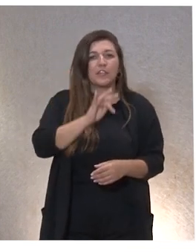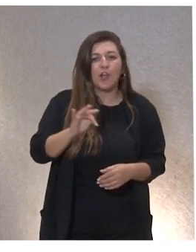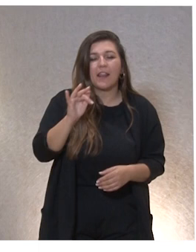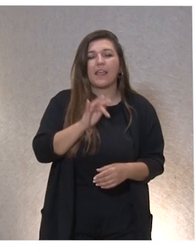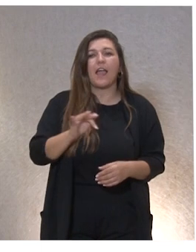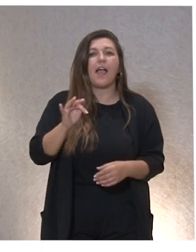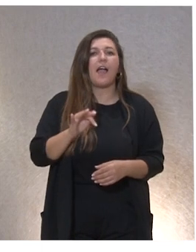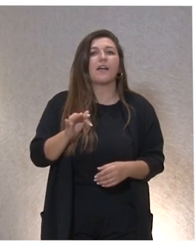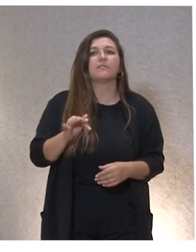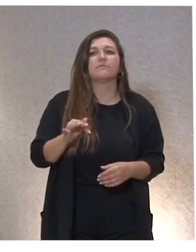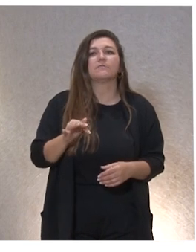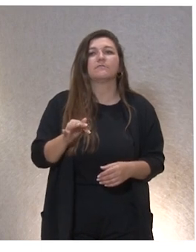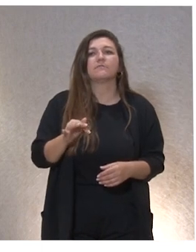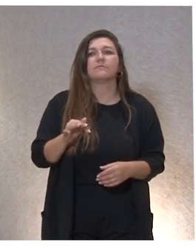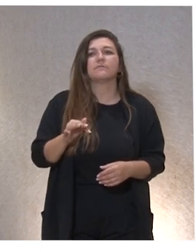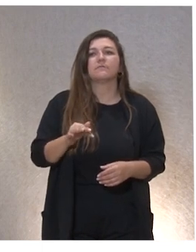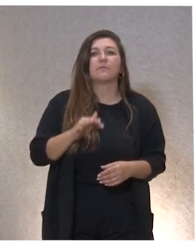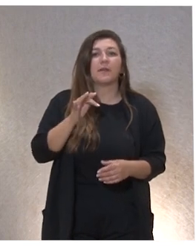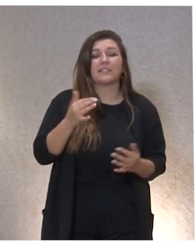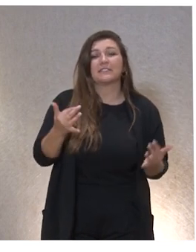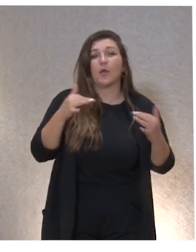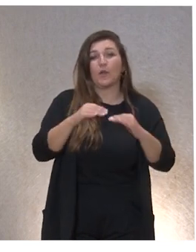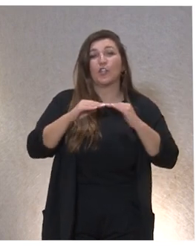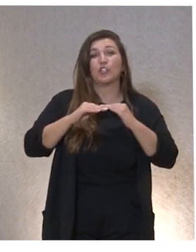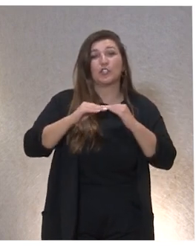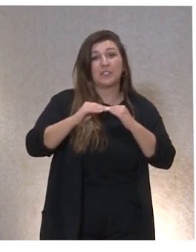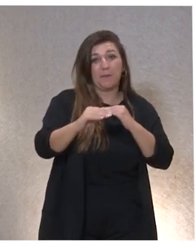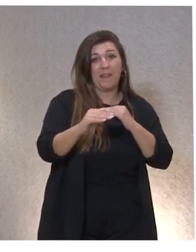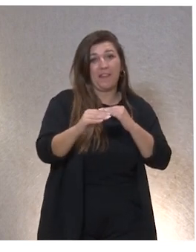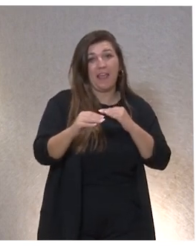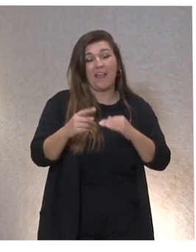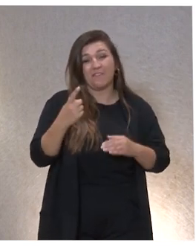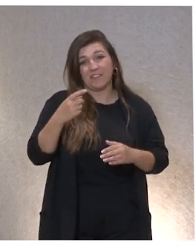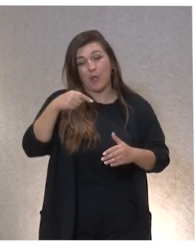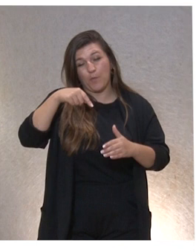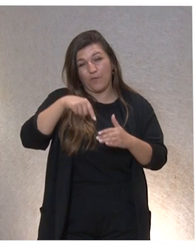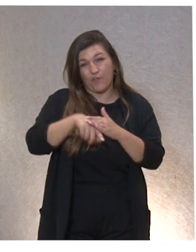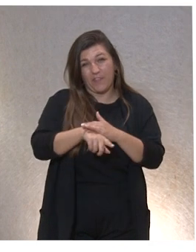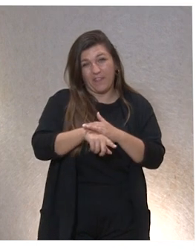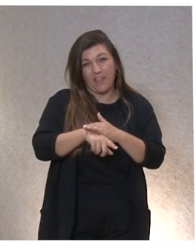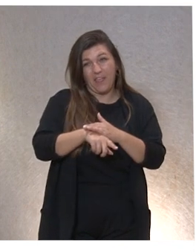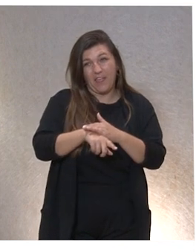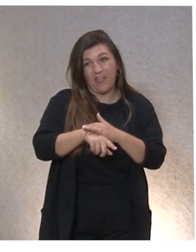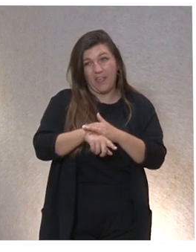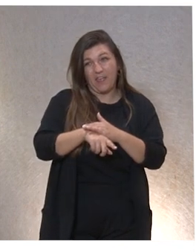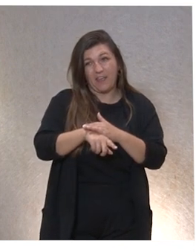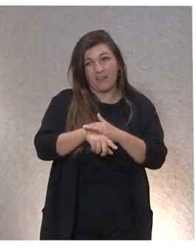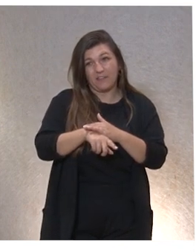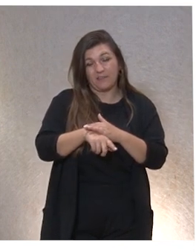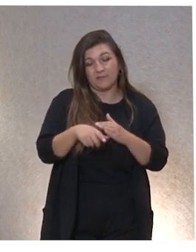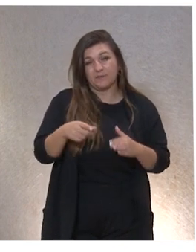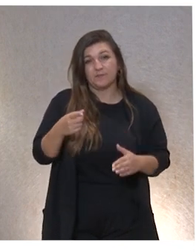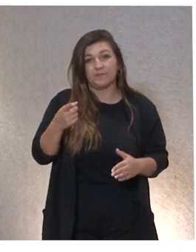también en el encuentro de sostenibilidad que fue un momento de profundizar en la sostenibilidad que también está